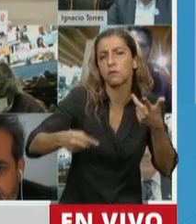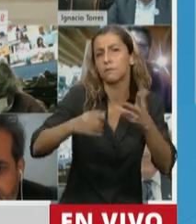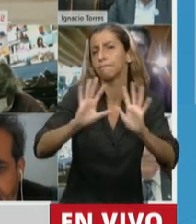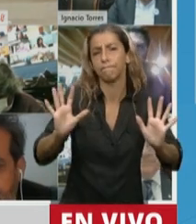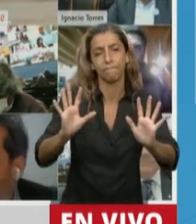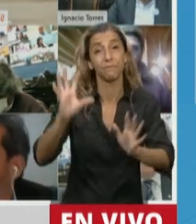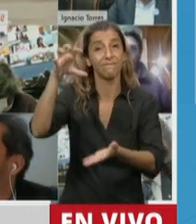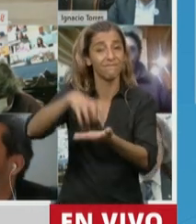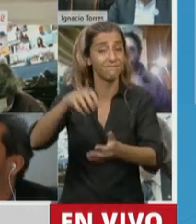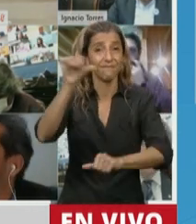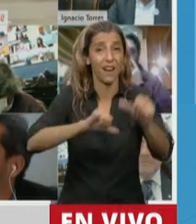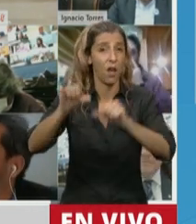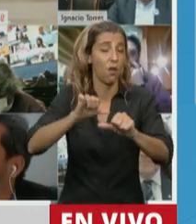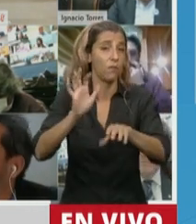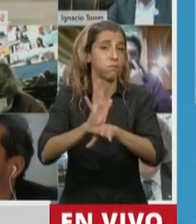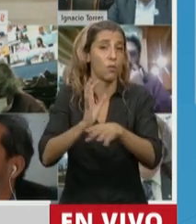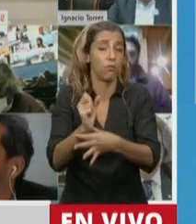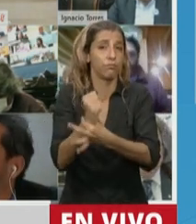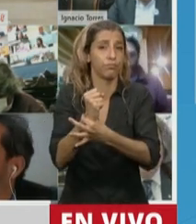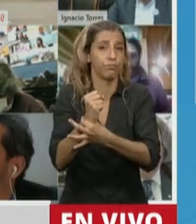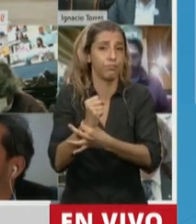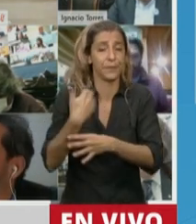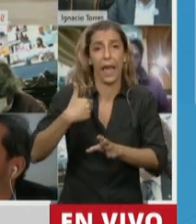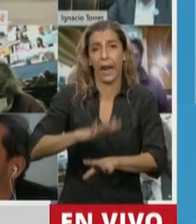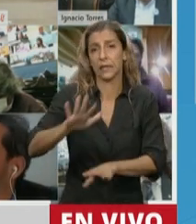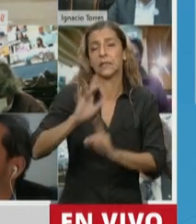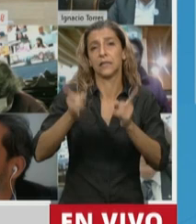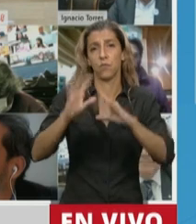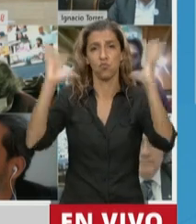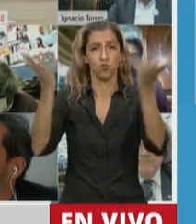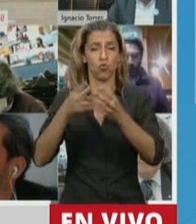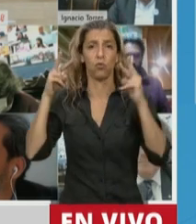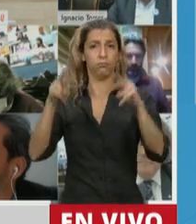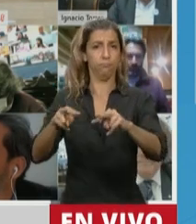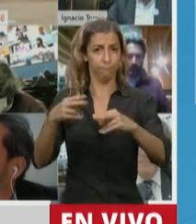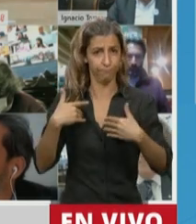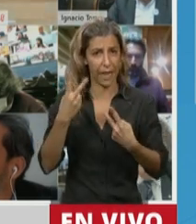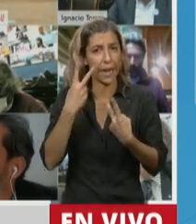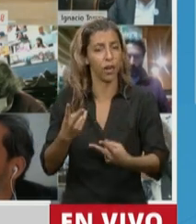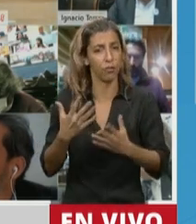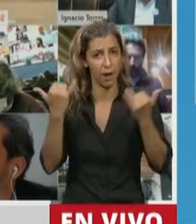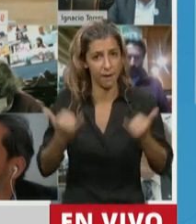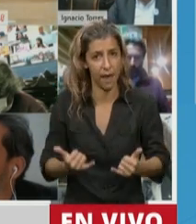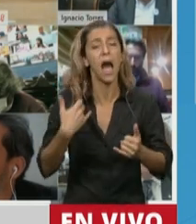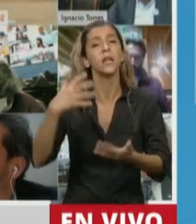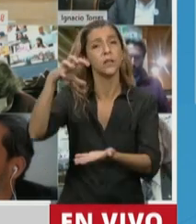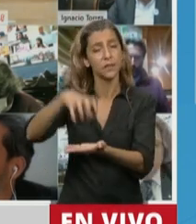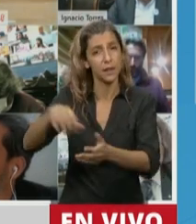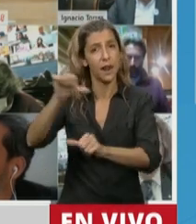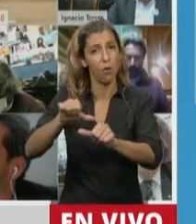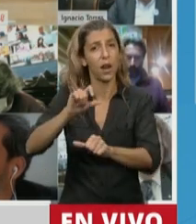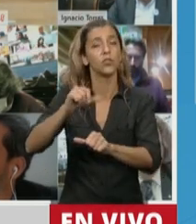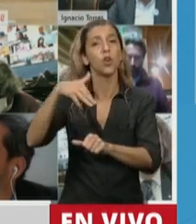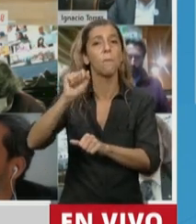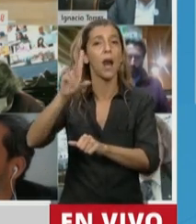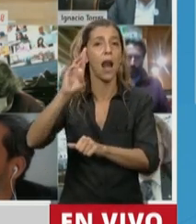nacional e internacional y tanto como en Balbran los restantes laboratorios que conforman hoy el